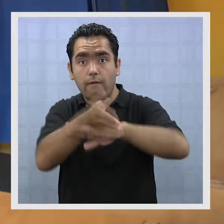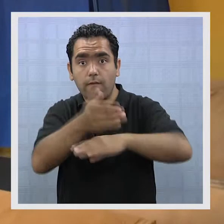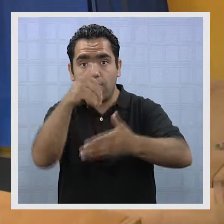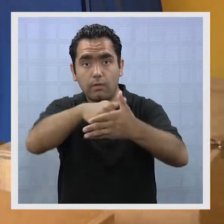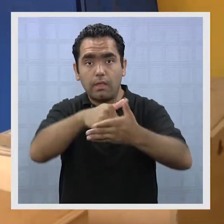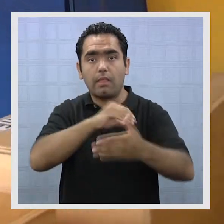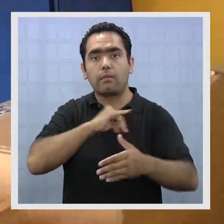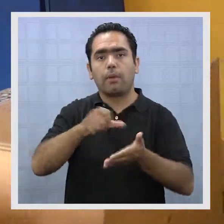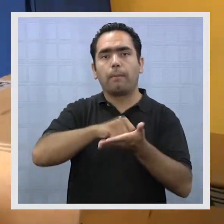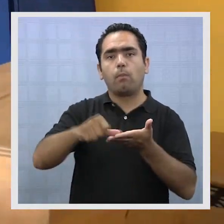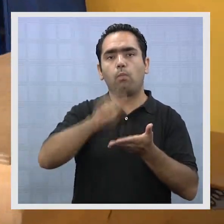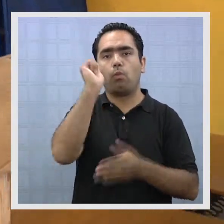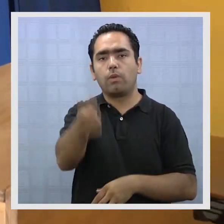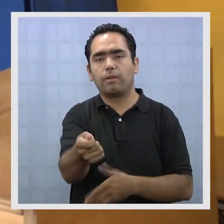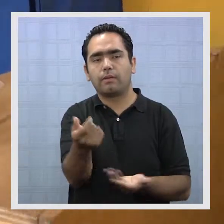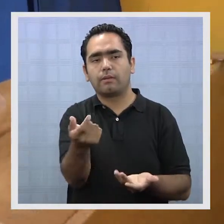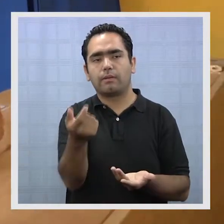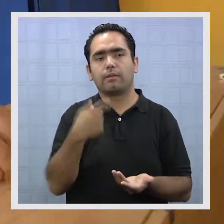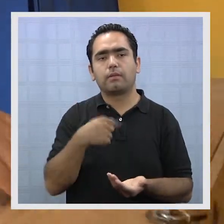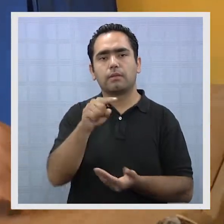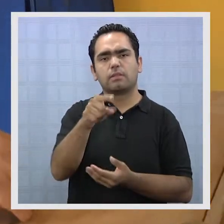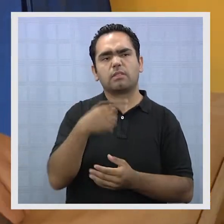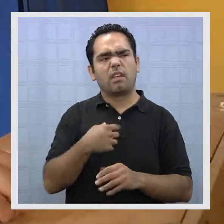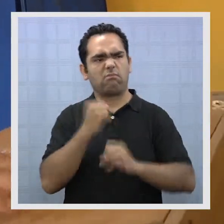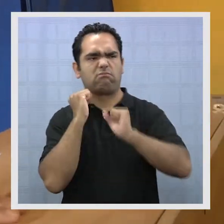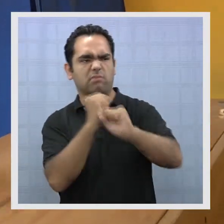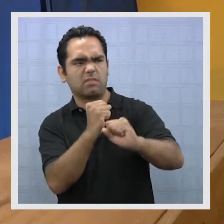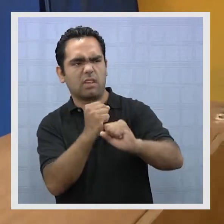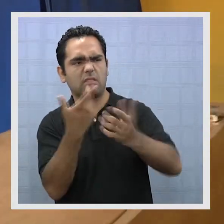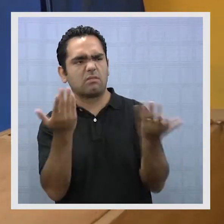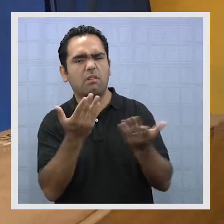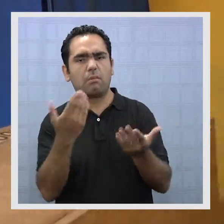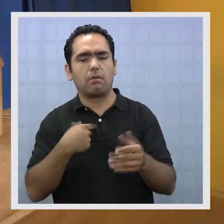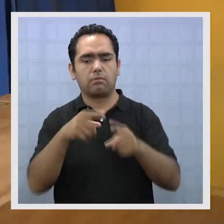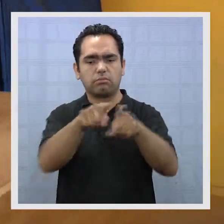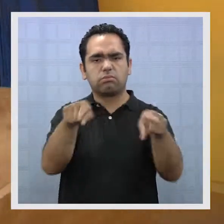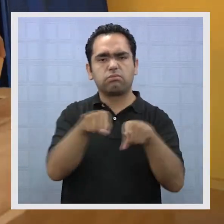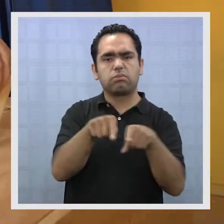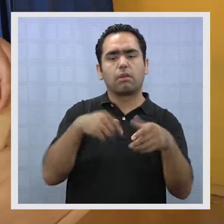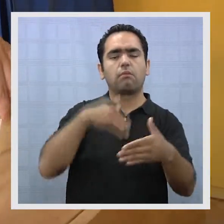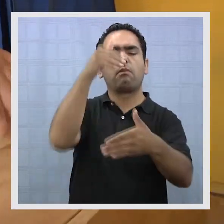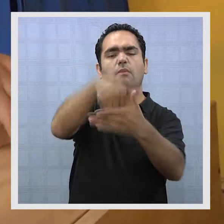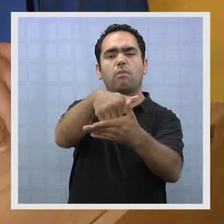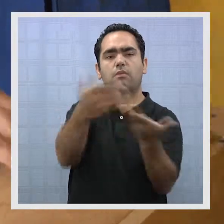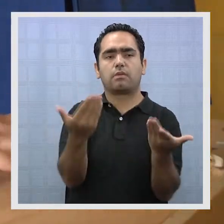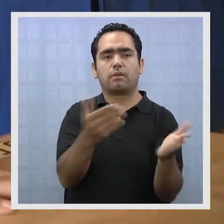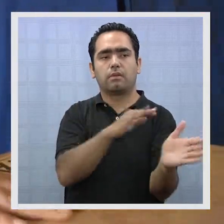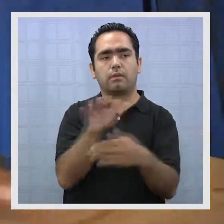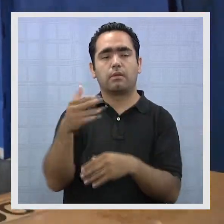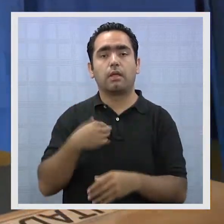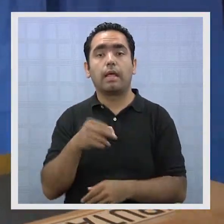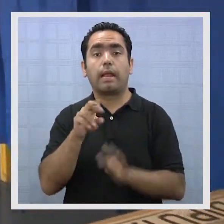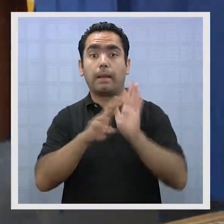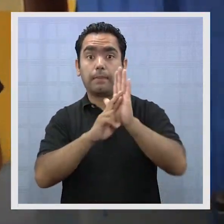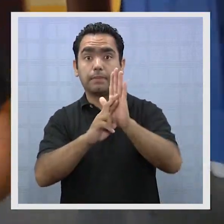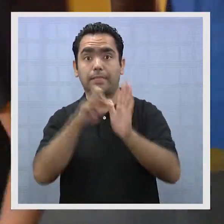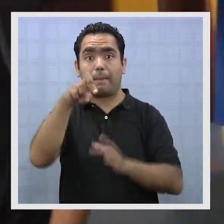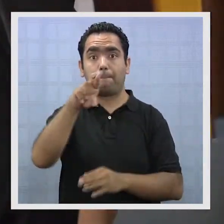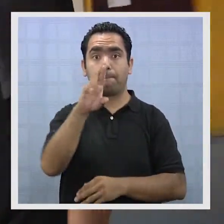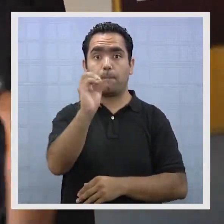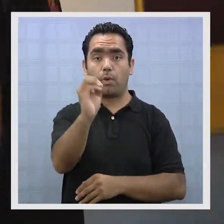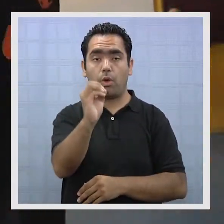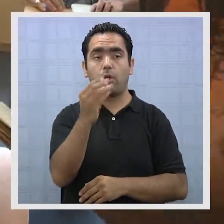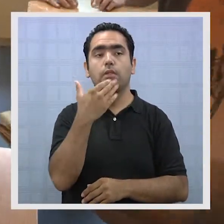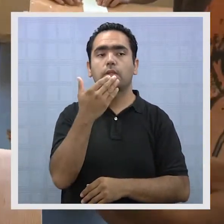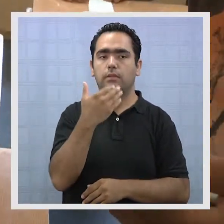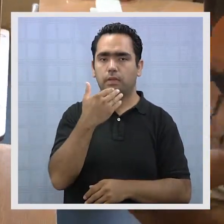de que manifestaba su rechazo en la urna. Hoy día el rechazo también se manifiesta no asistiendo. El representante del PRO también se refirió a la